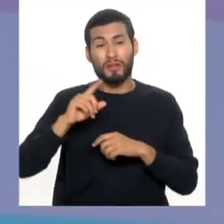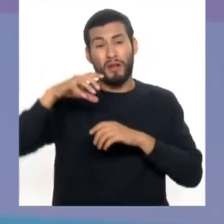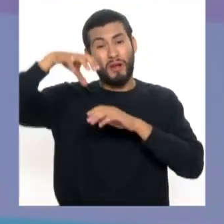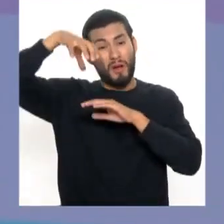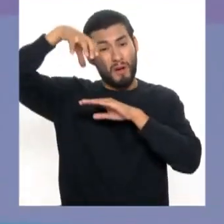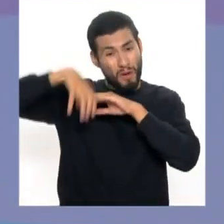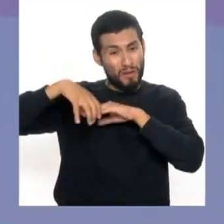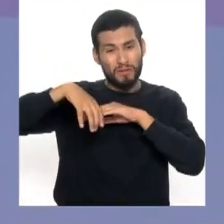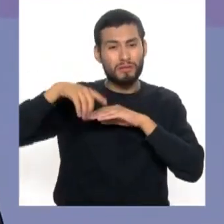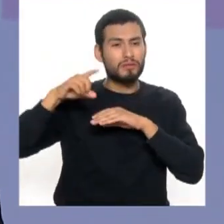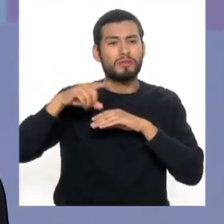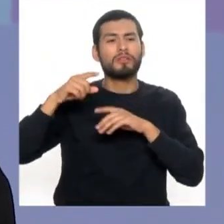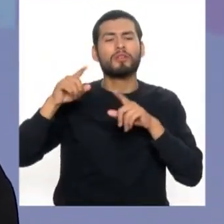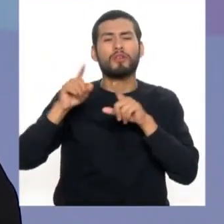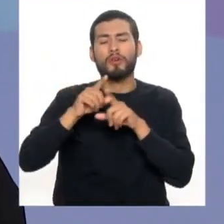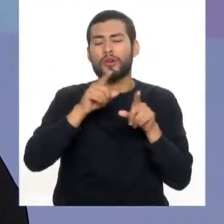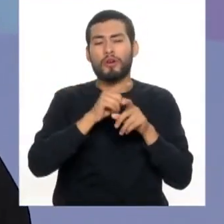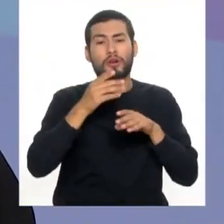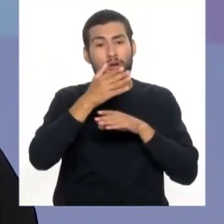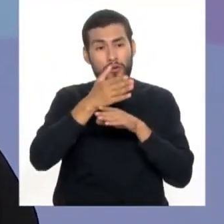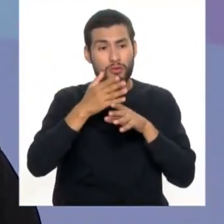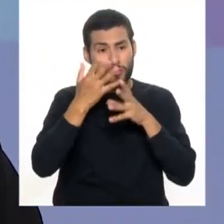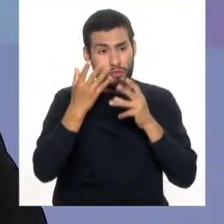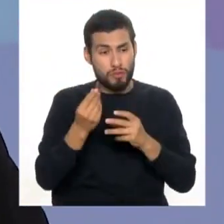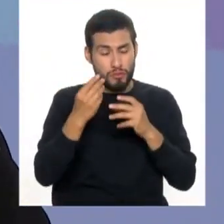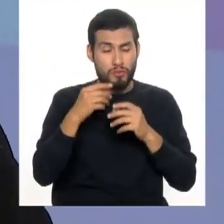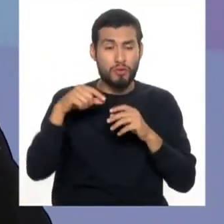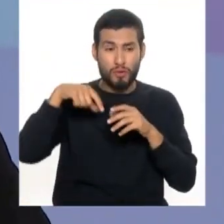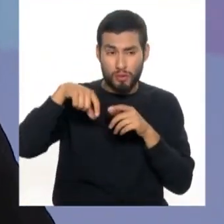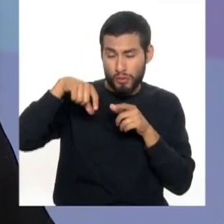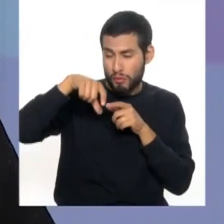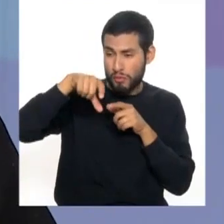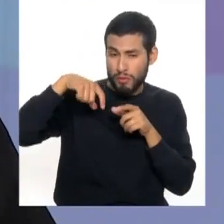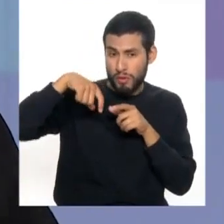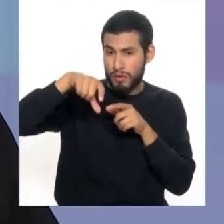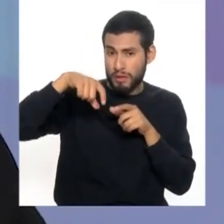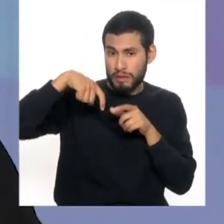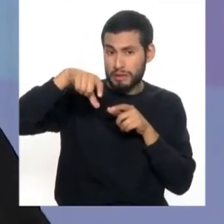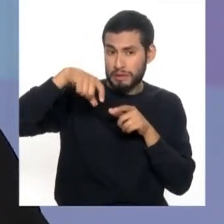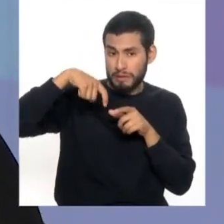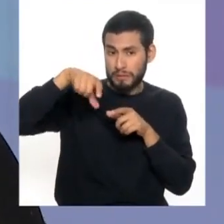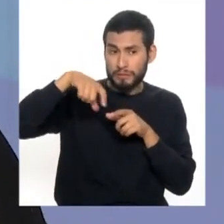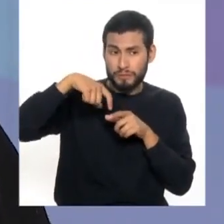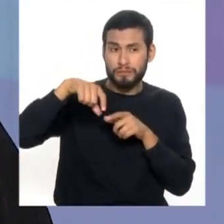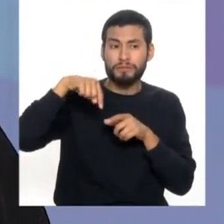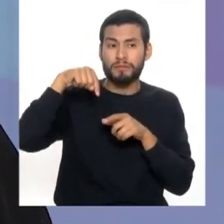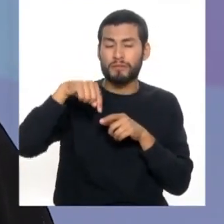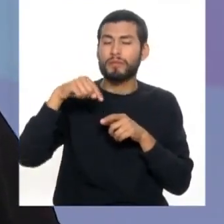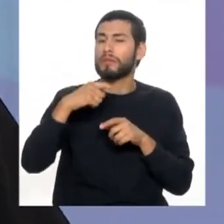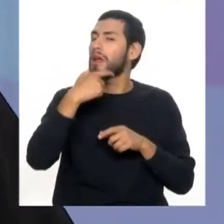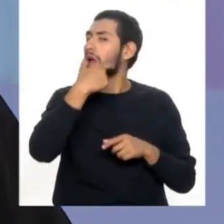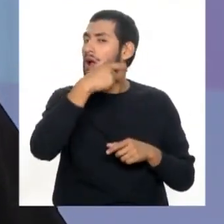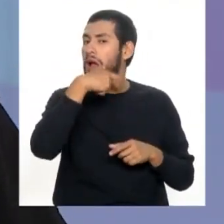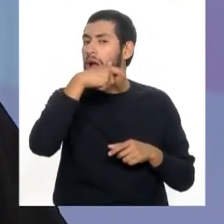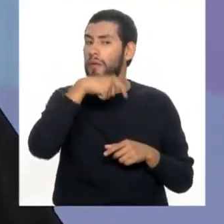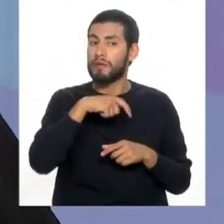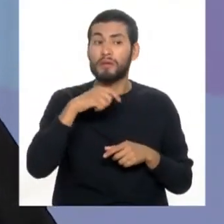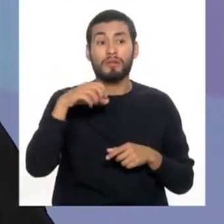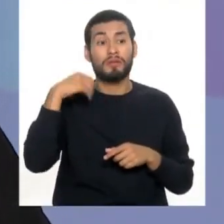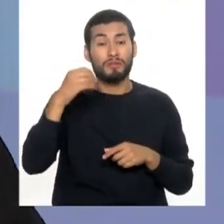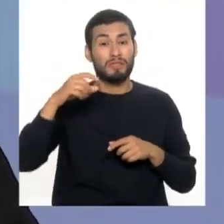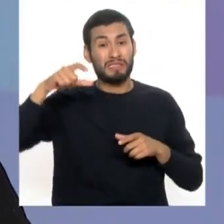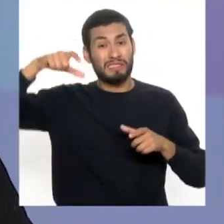siempre en forma de cerruchito, igual que el hilo dental, como dijo el doctor. De adelante a atrás, de adelante a atrás y ¡pum! el hilo va a ingresar. Porque si